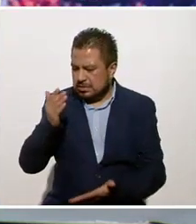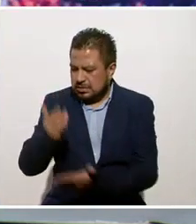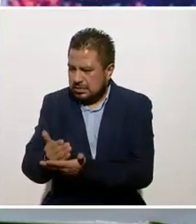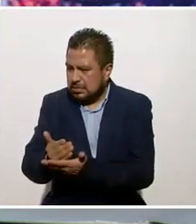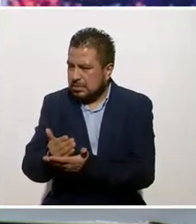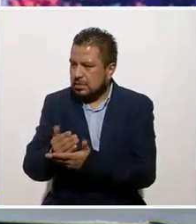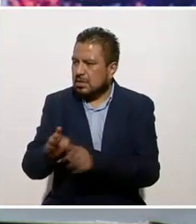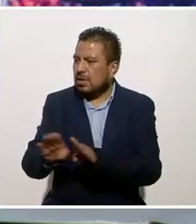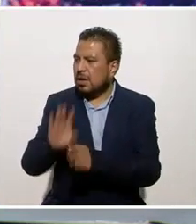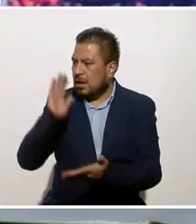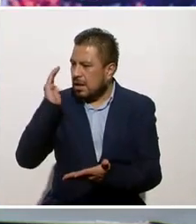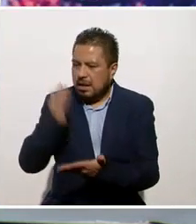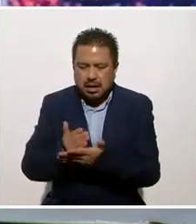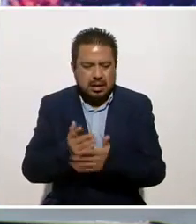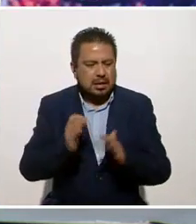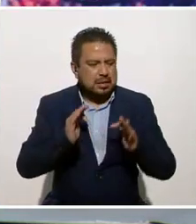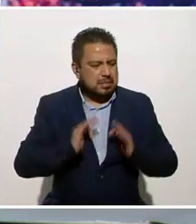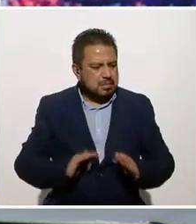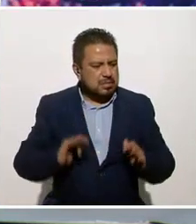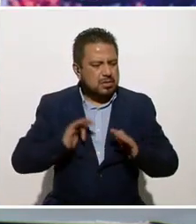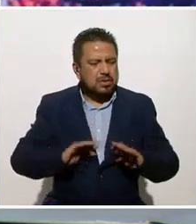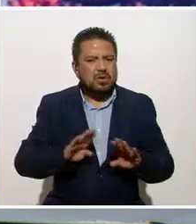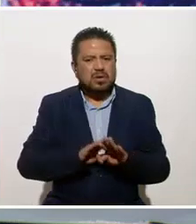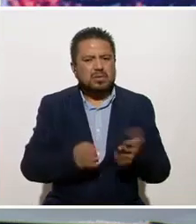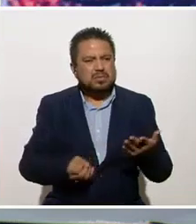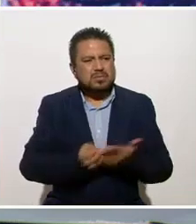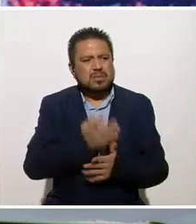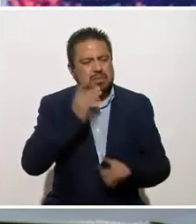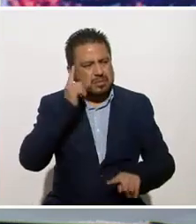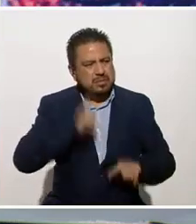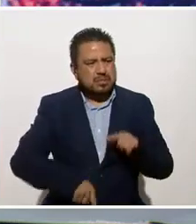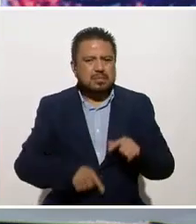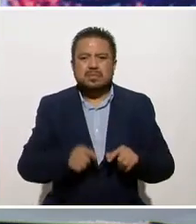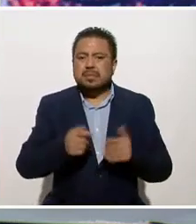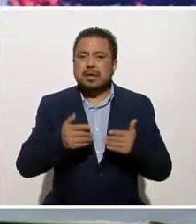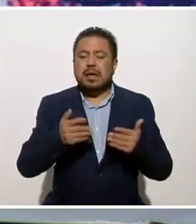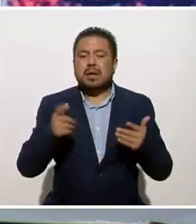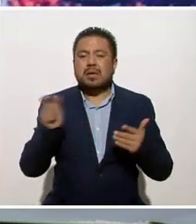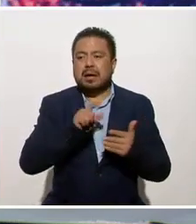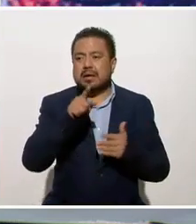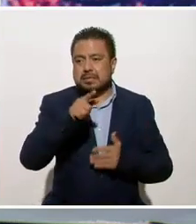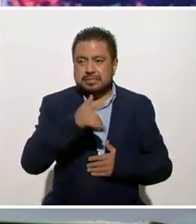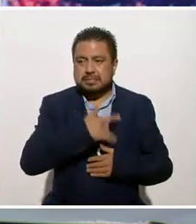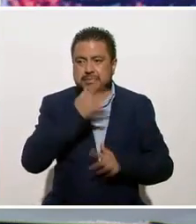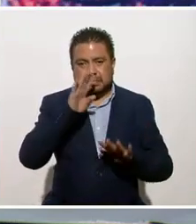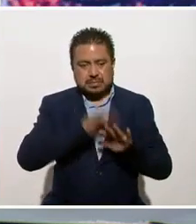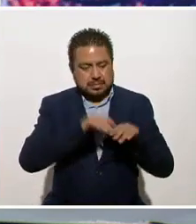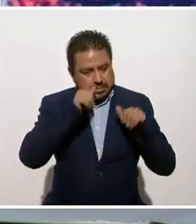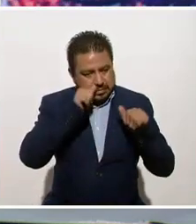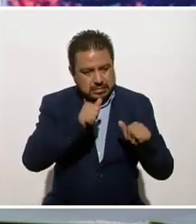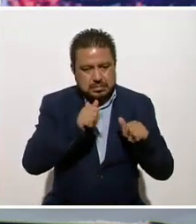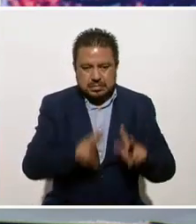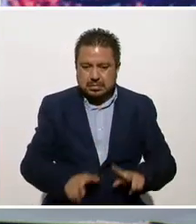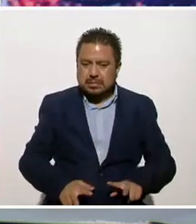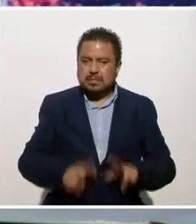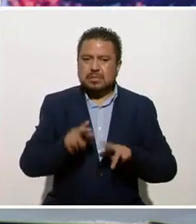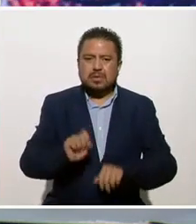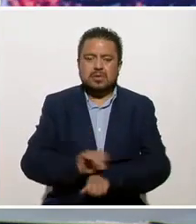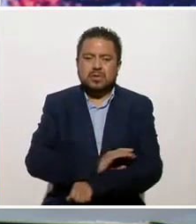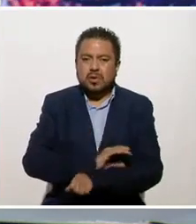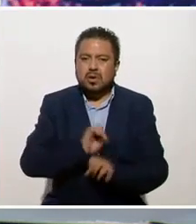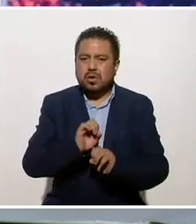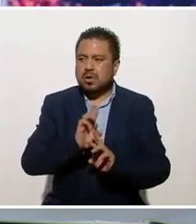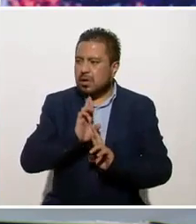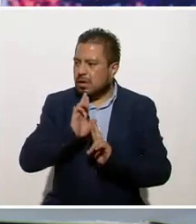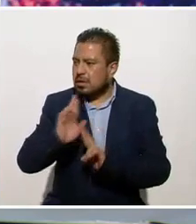como un alto, como relajar, como soltar. En el momento en el que tú te concentras en la respiración, cortas las emociones o las